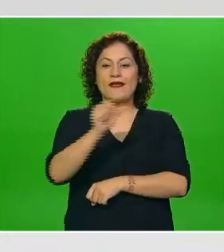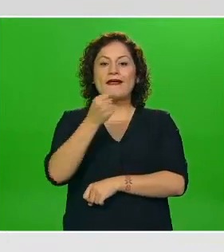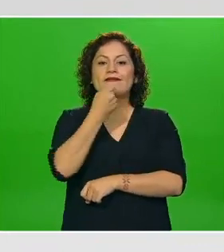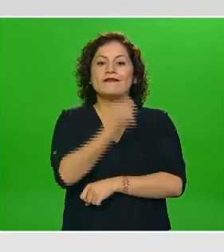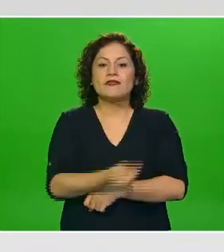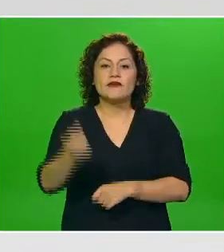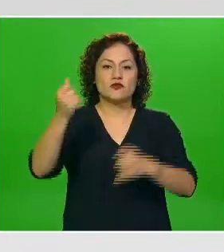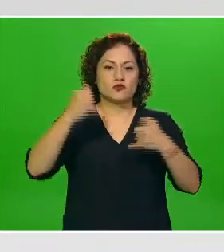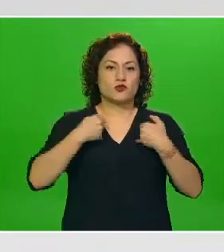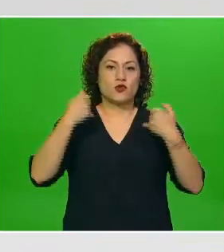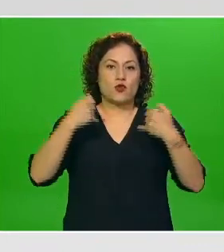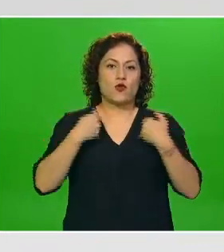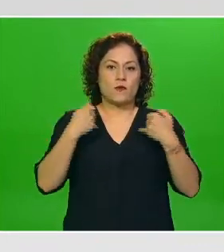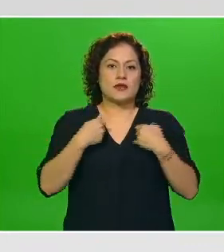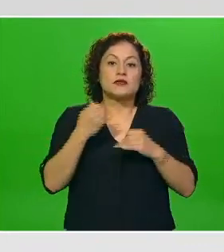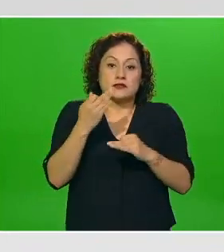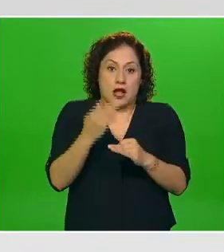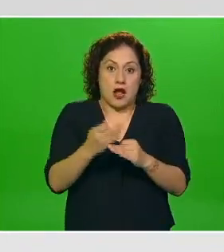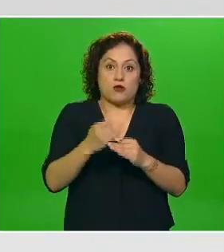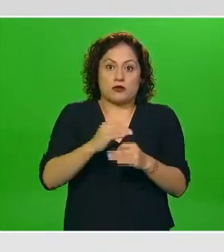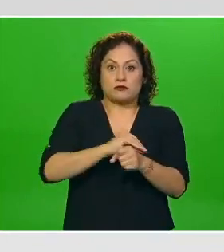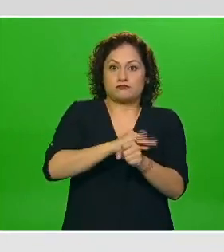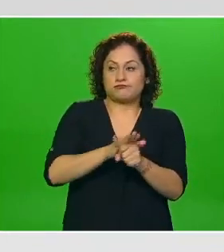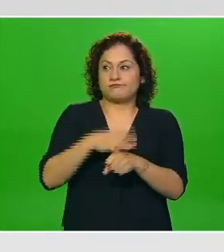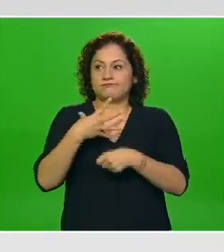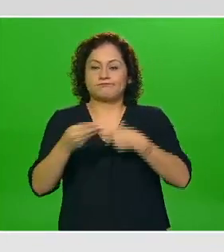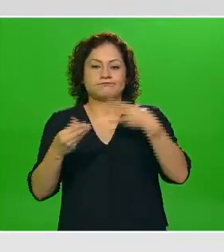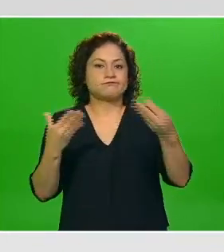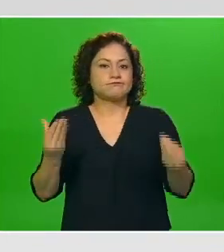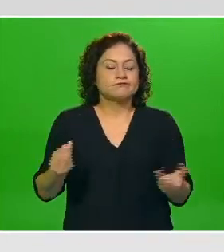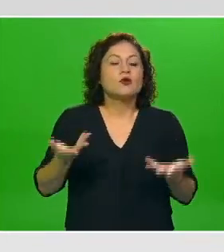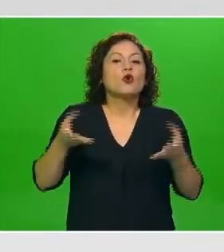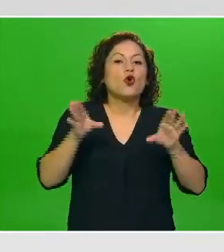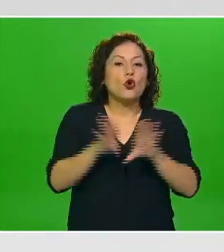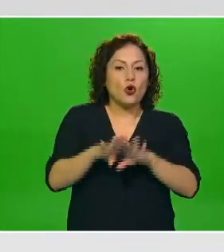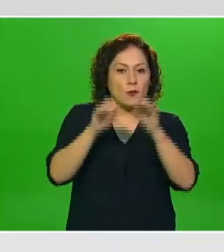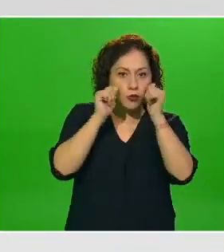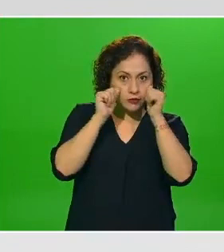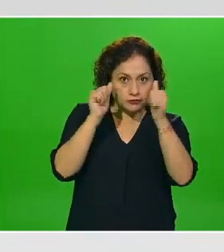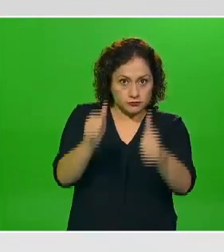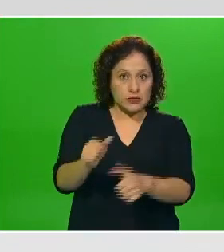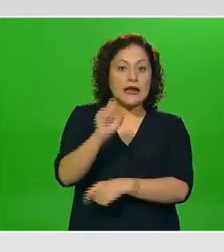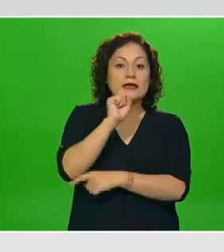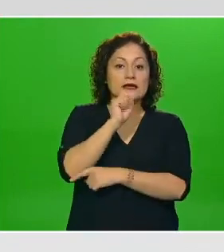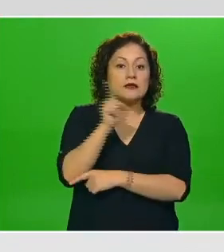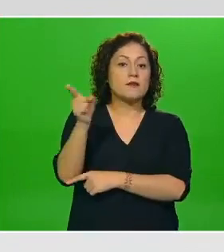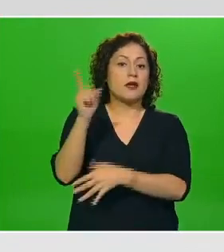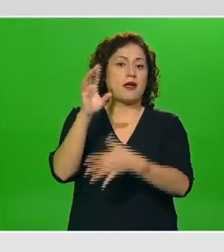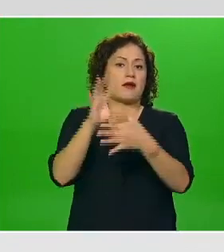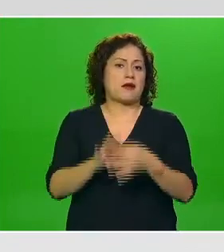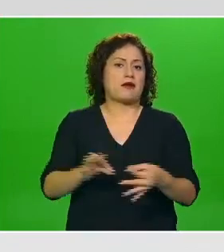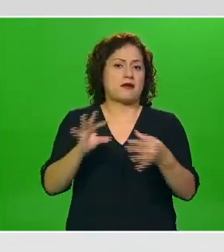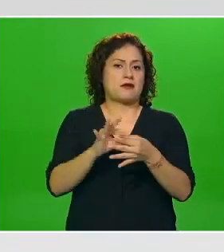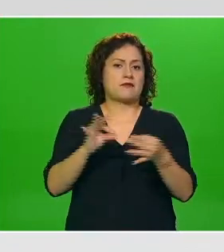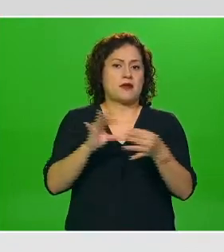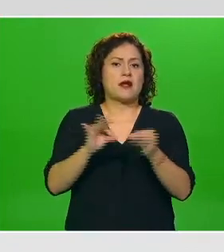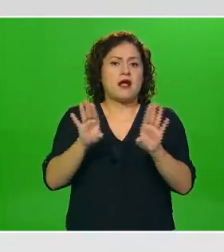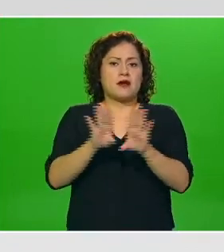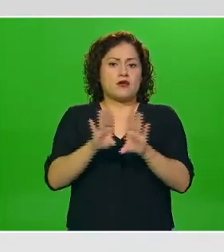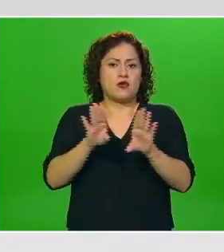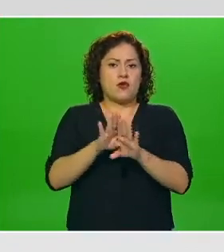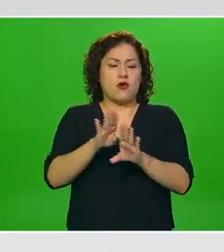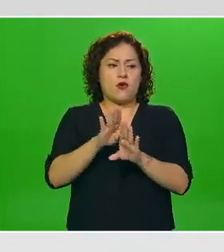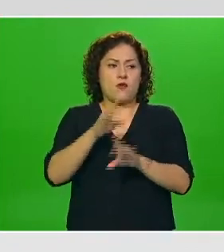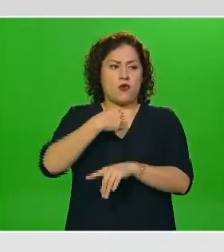etapa pandémica y sobre todo con situaciones muy particulares abordadas desde nuestros determinantes y desde